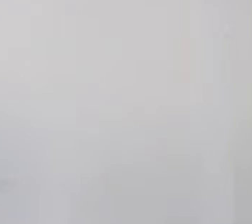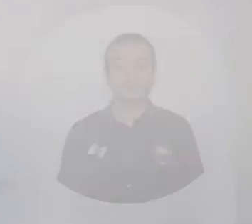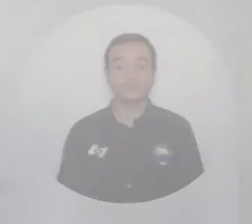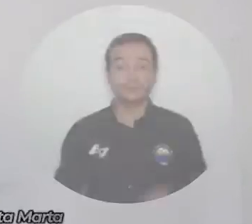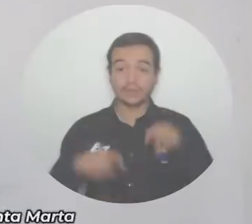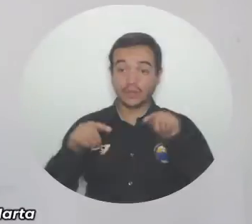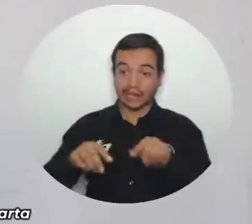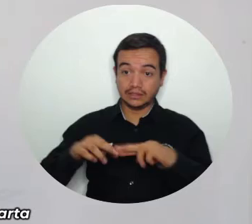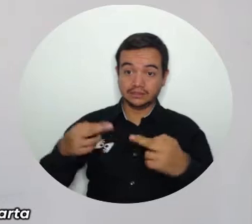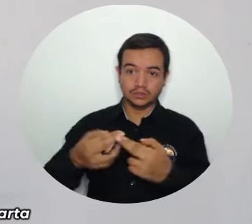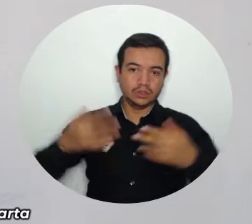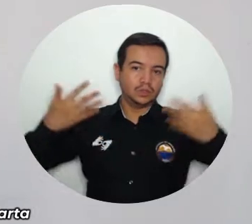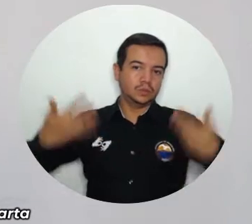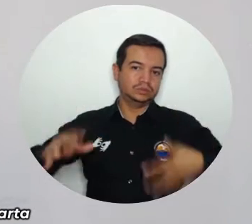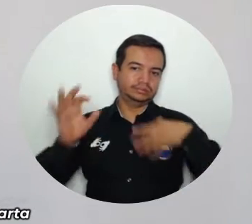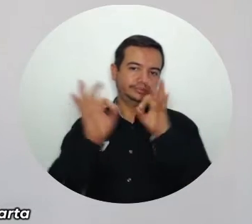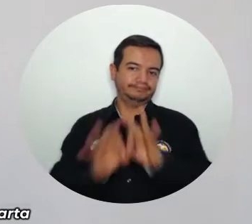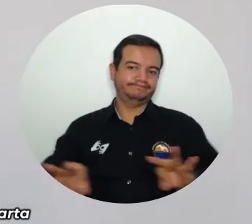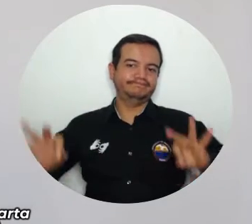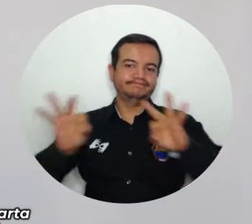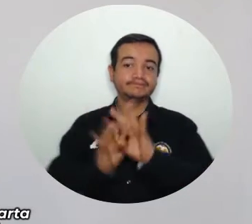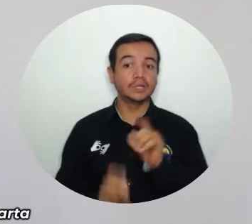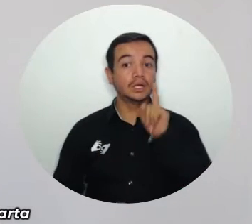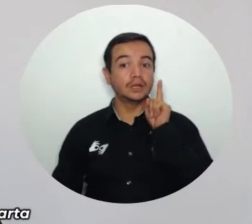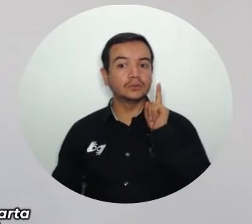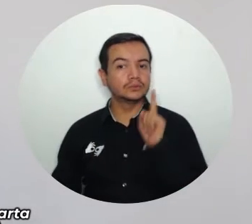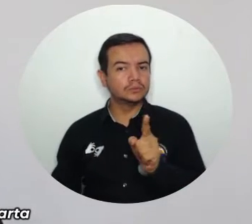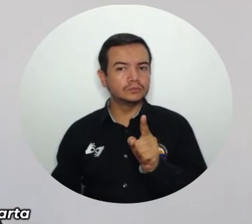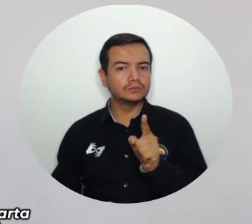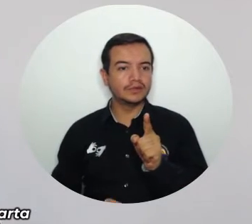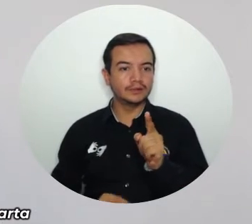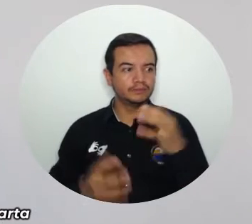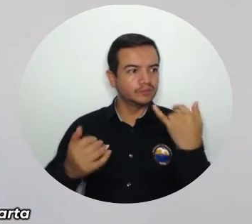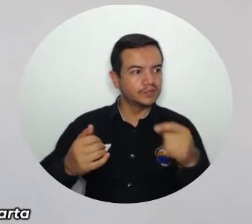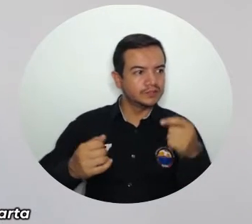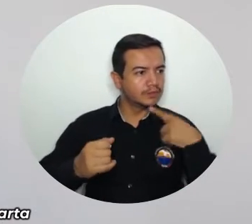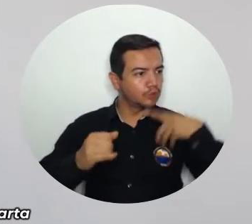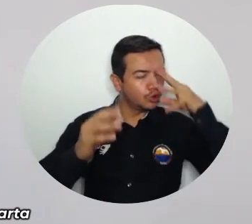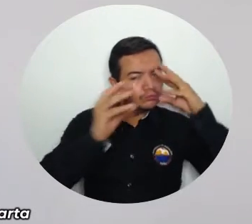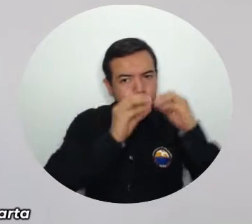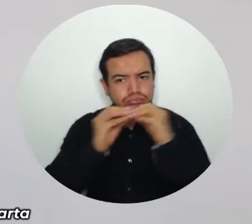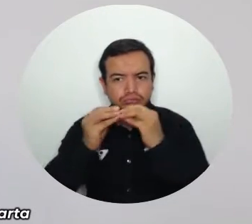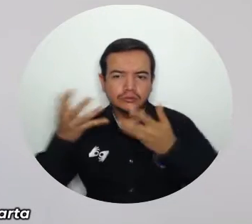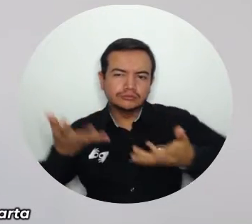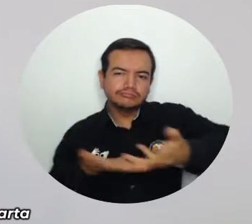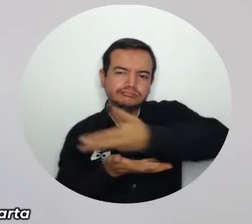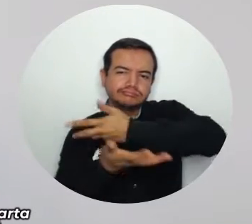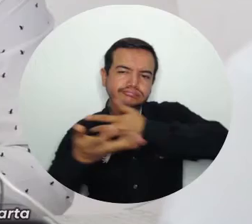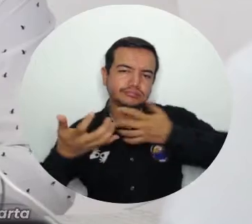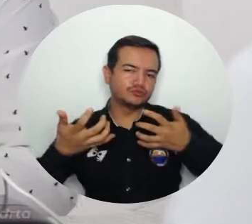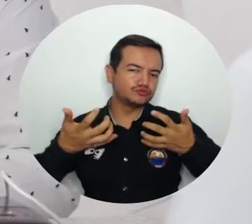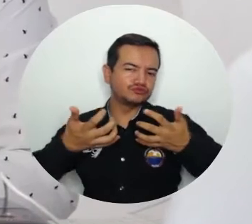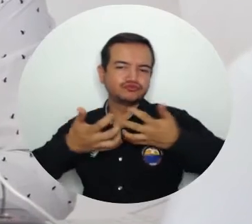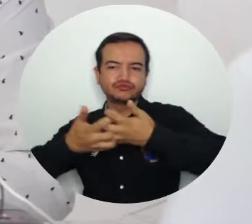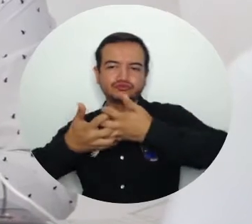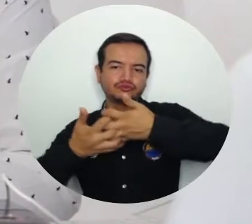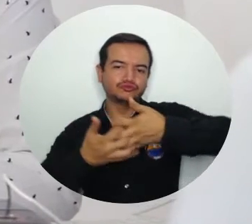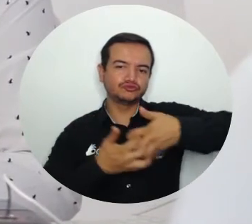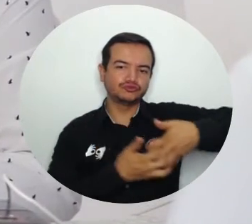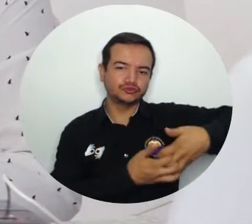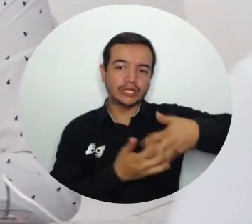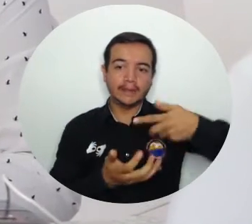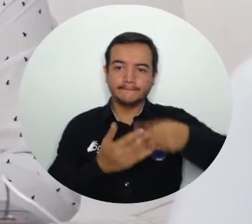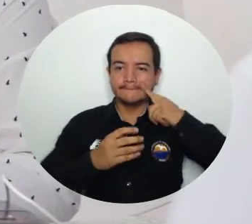Esta reunión fue muy fructífera, muy importante, ya que logramos engranar, logramos coordinar distintas acciones